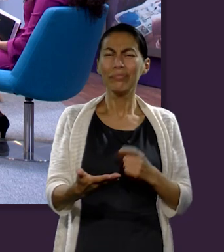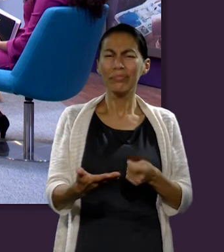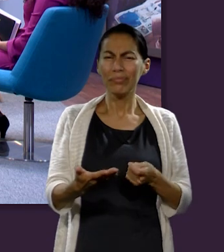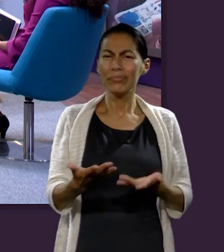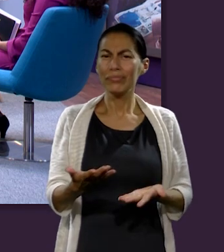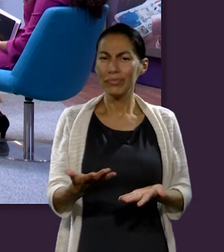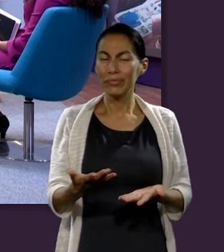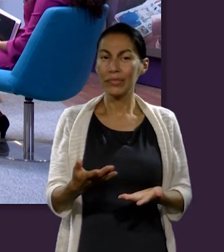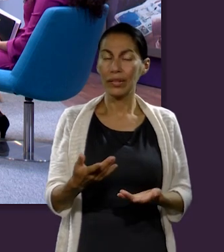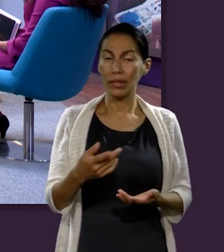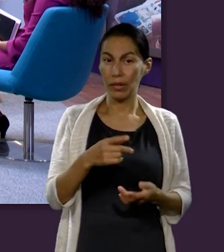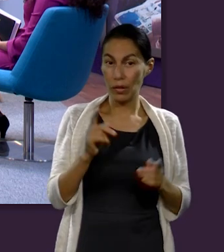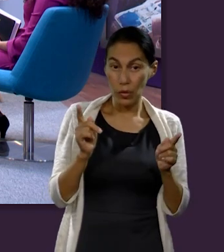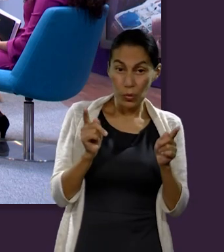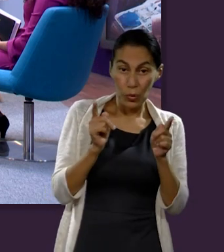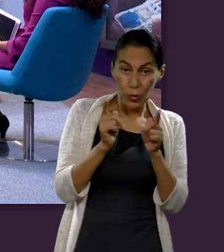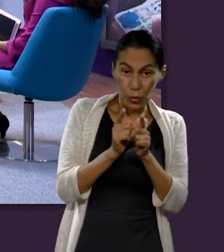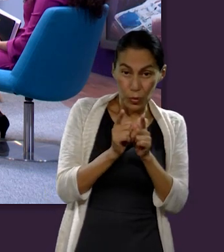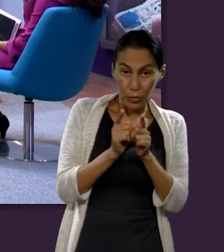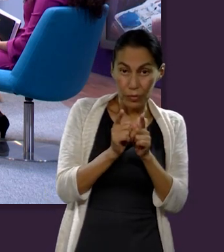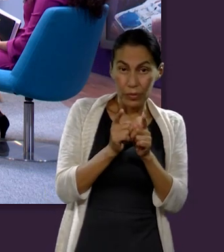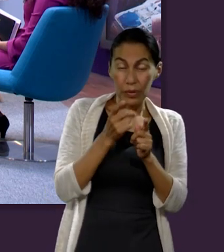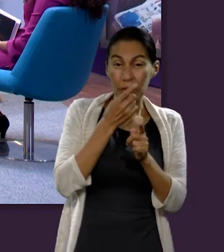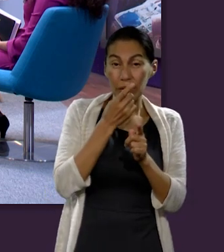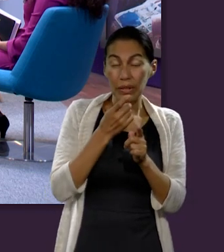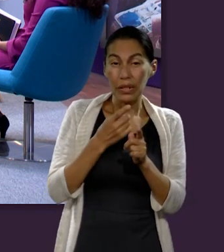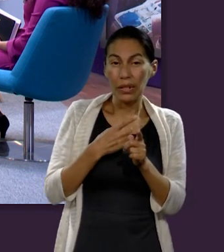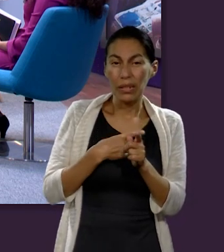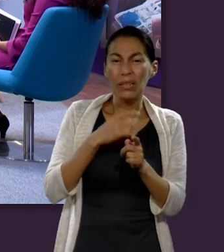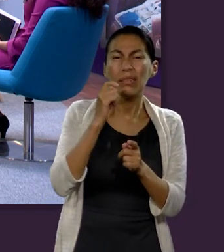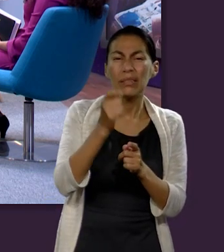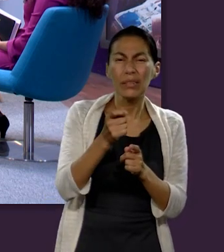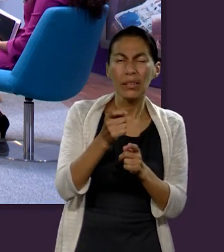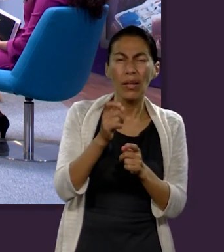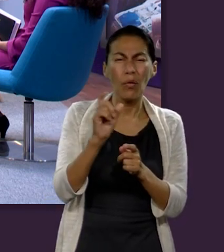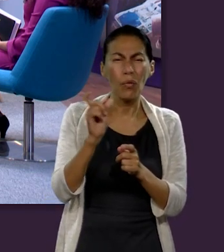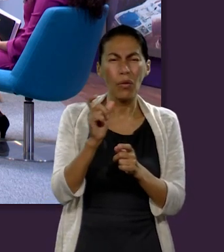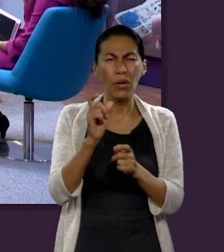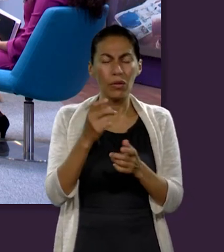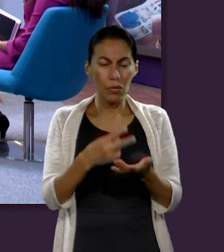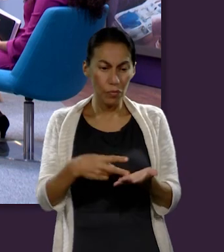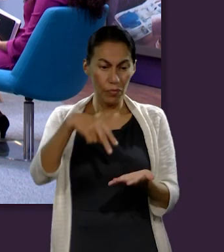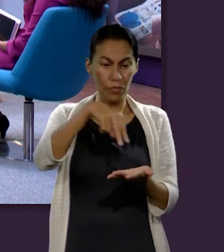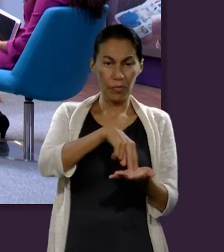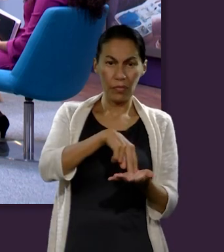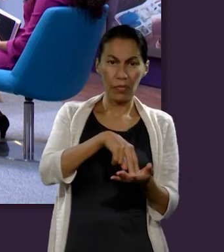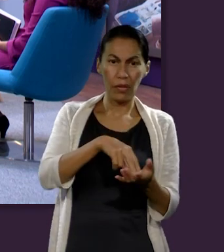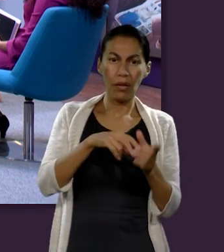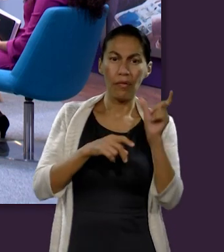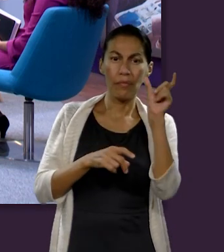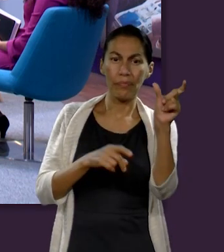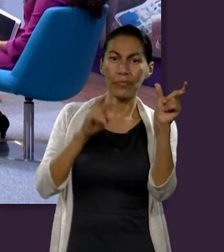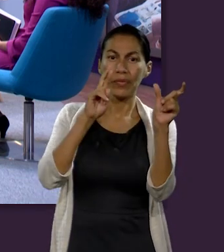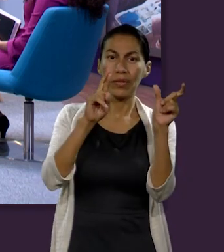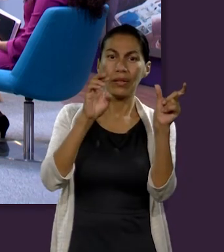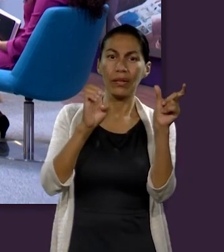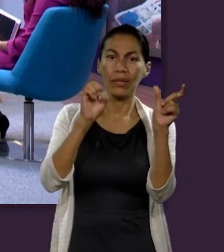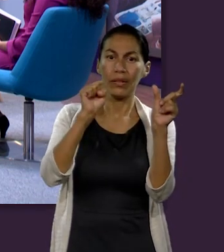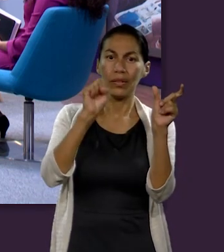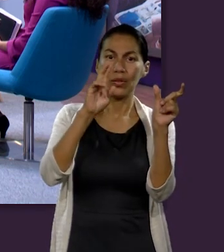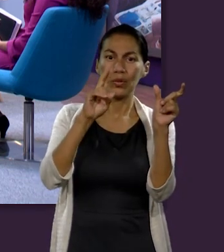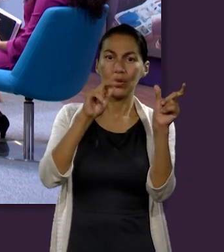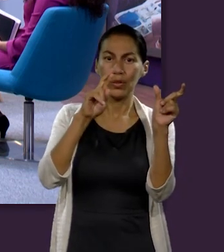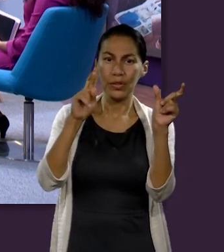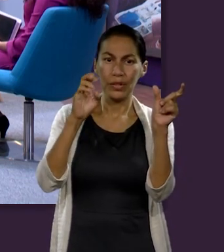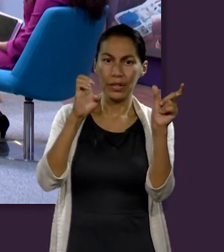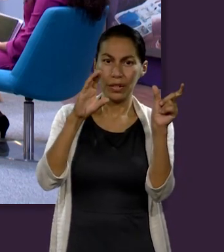nos digan su nombre y que en una palabra nos cuenten qué es lo primero que se les viene a la mente cuando escuchan la palabra